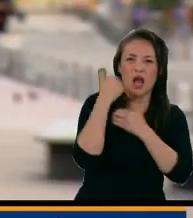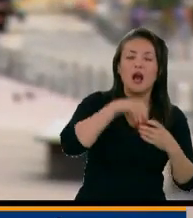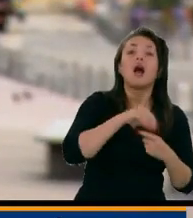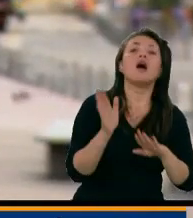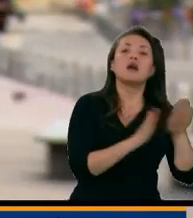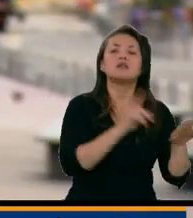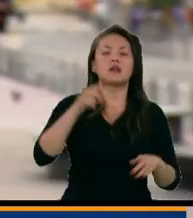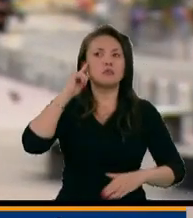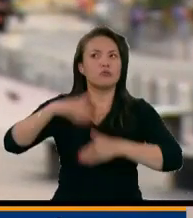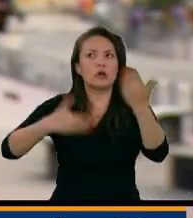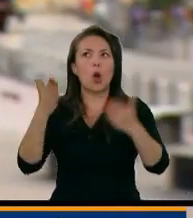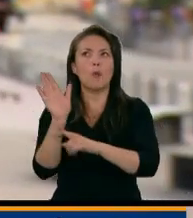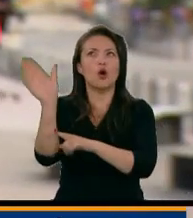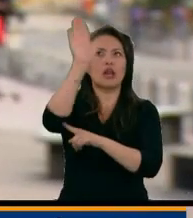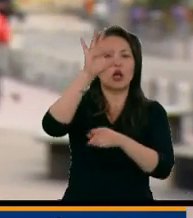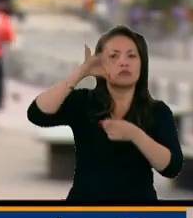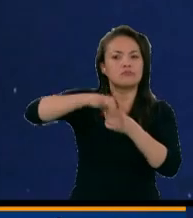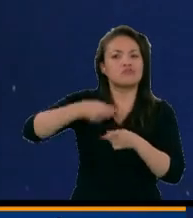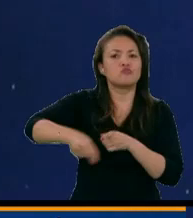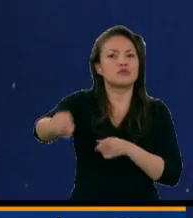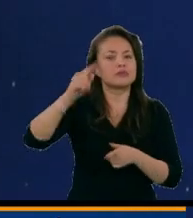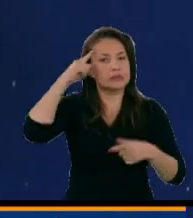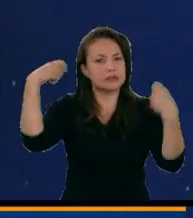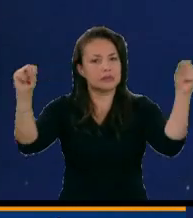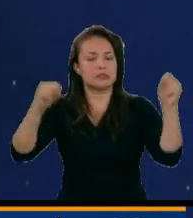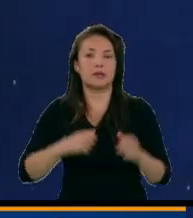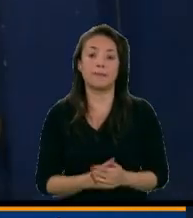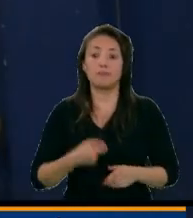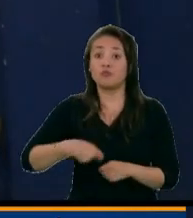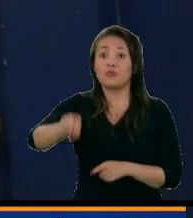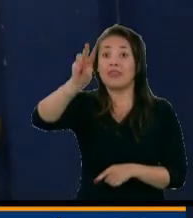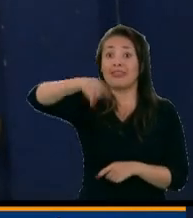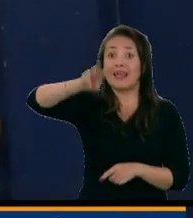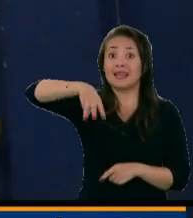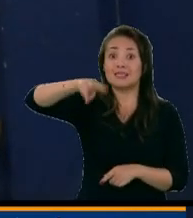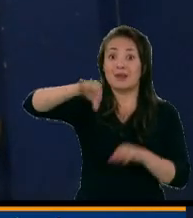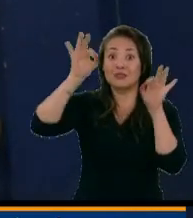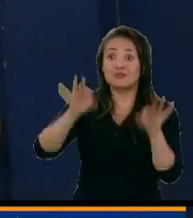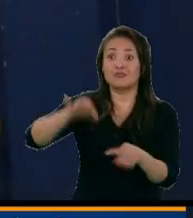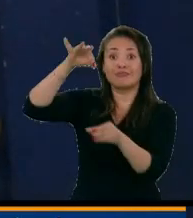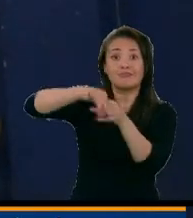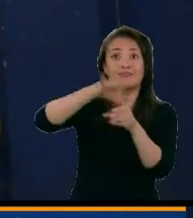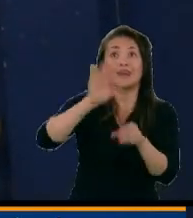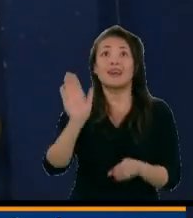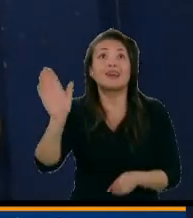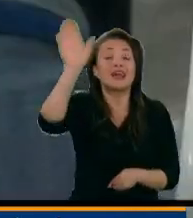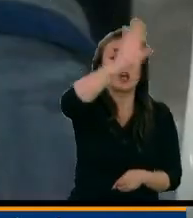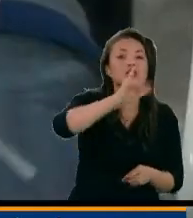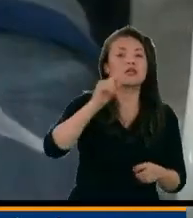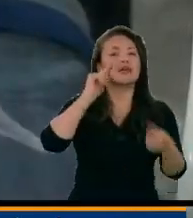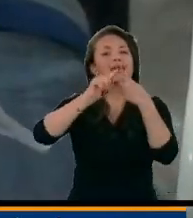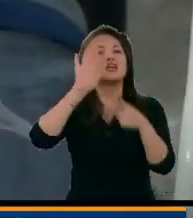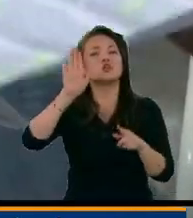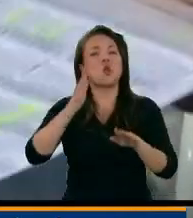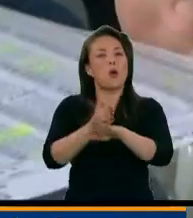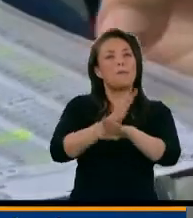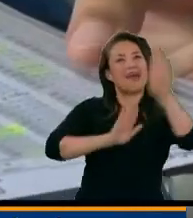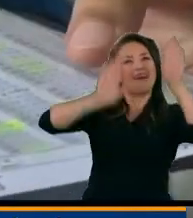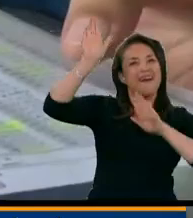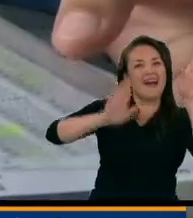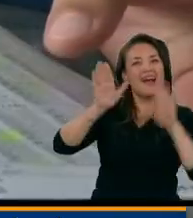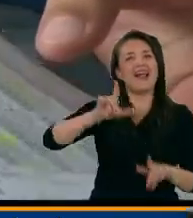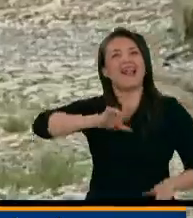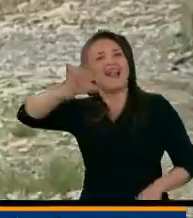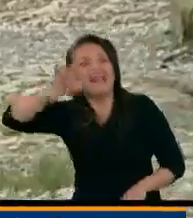estas elecciones regionales. A tres meses de las elecciones regionales, el panorama para precandidatos y líderes políticos